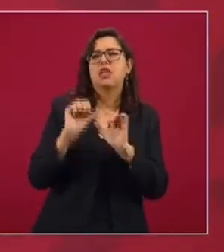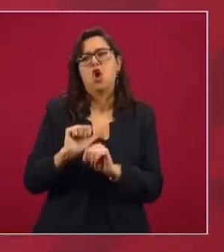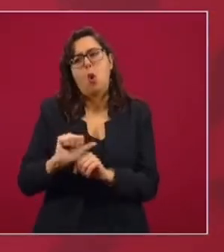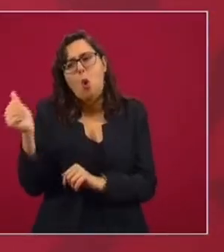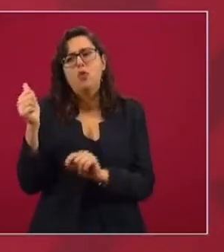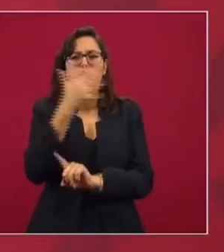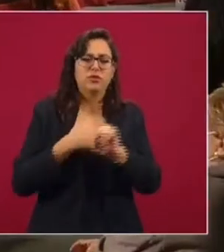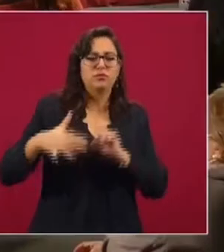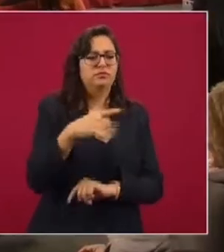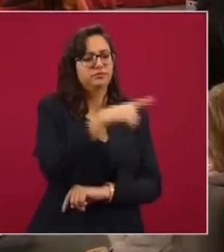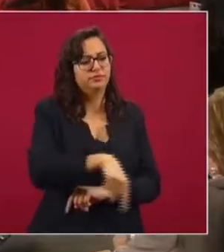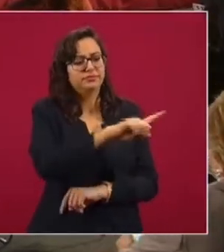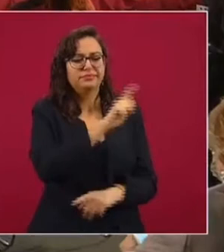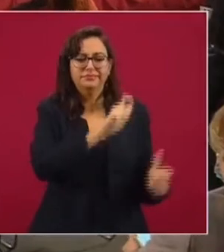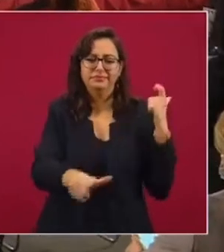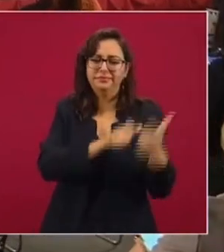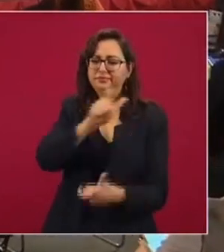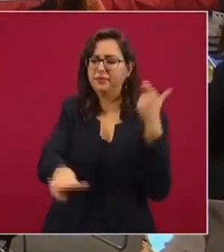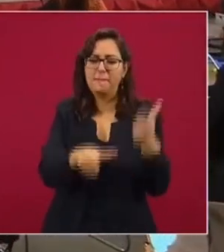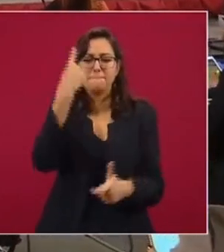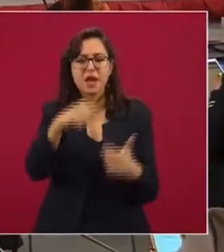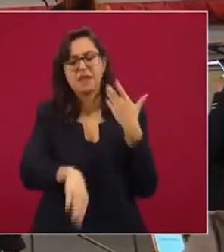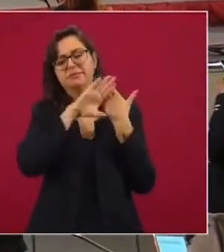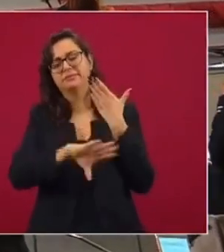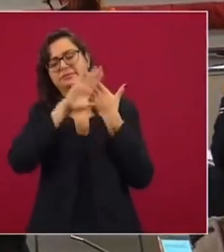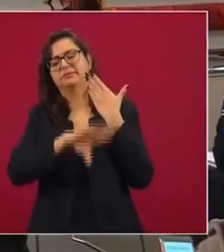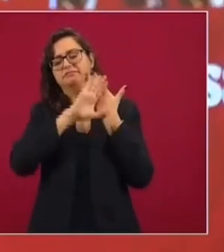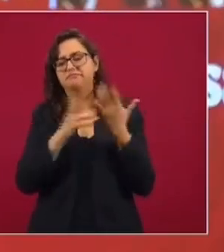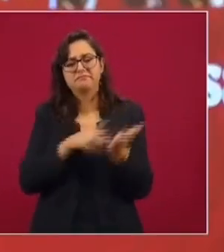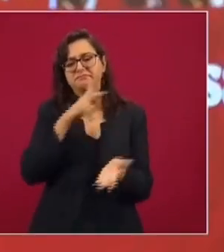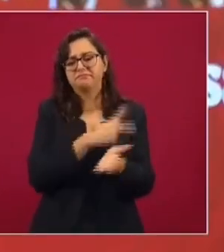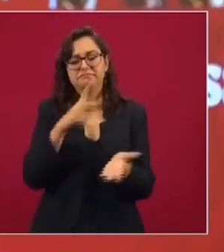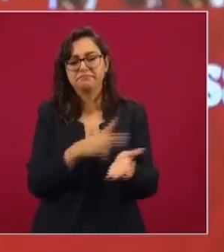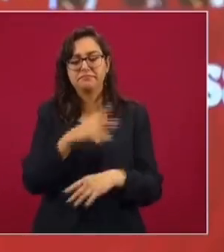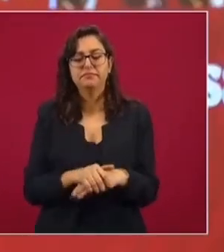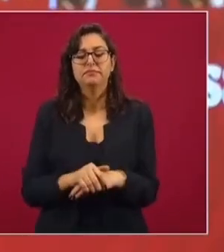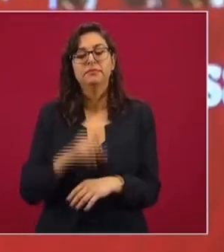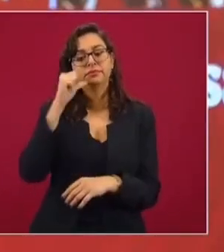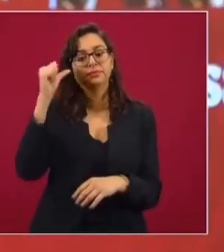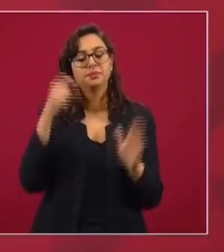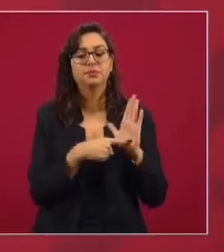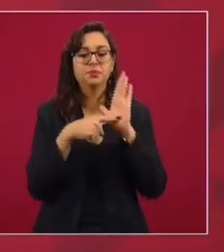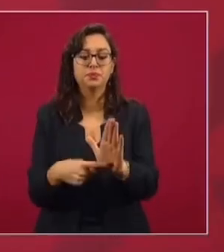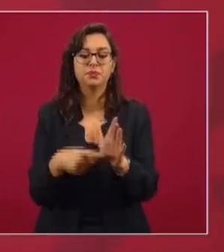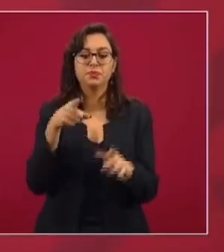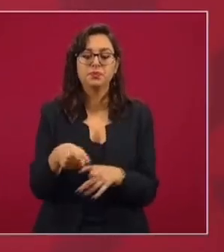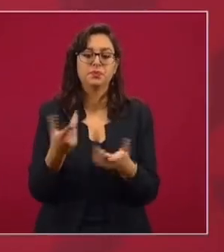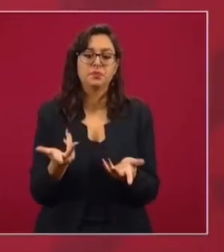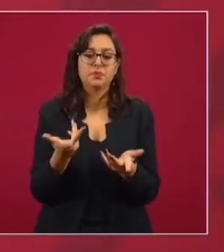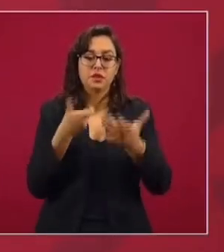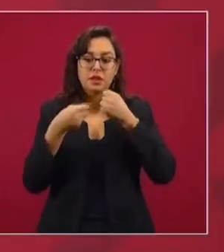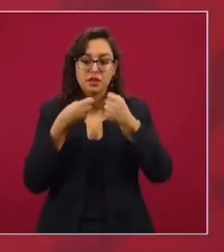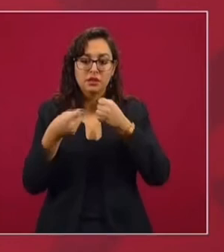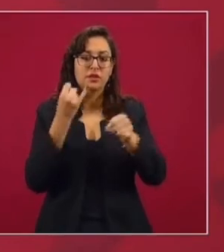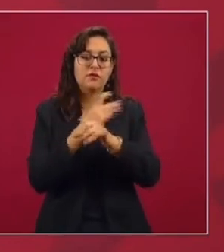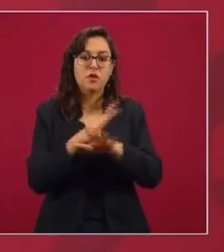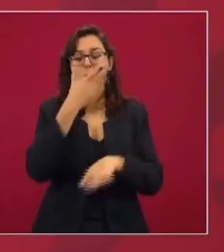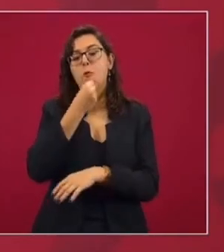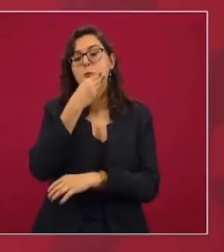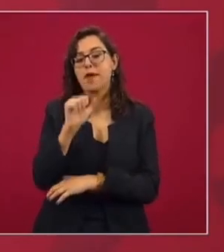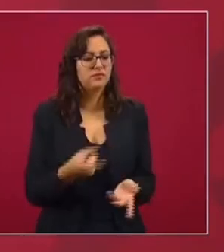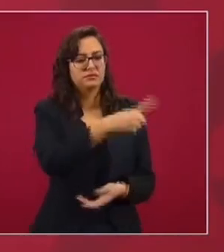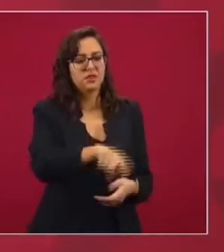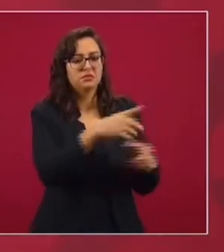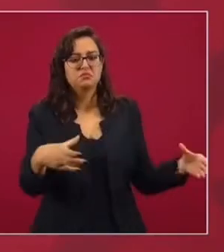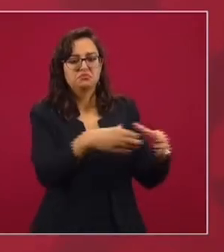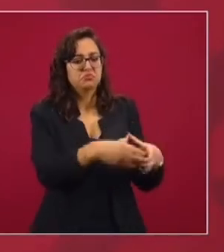aportaron dinero para esta guerra sucia en contra de nosotros. Ayer hablábamos del reportaje de Carlos Delgado,